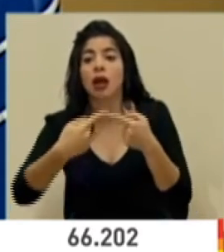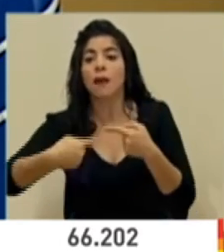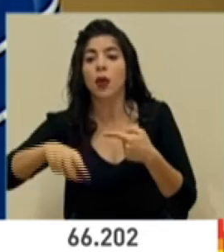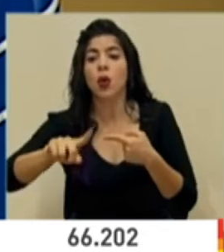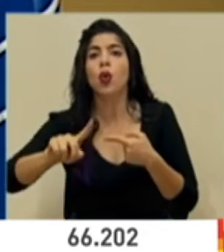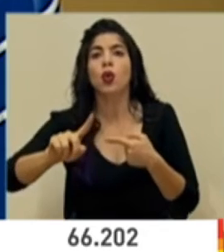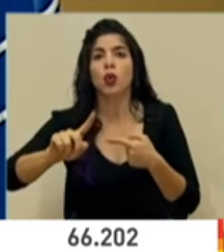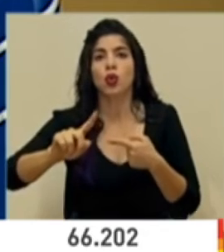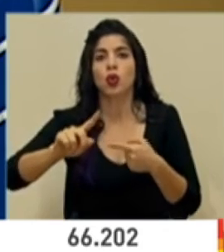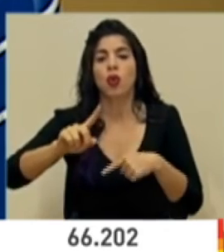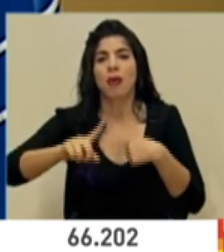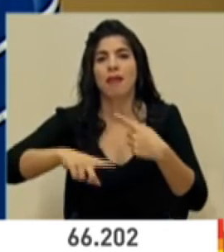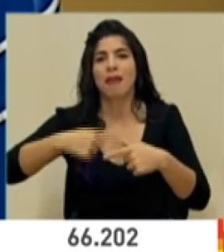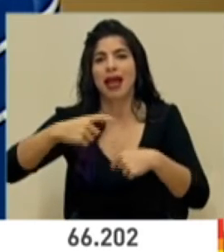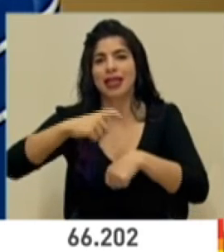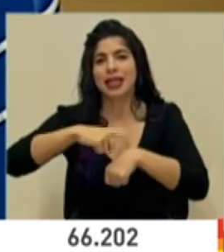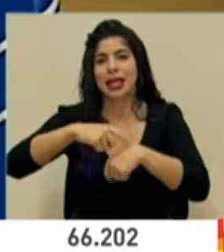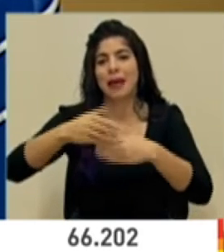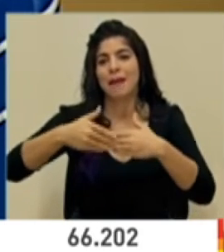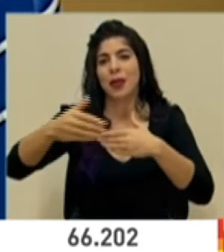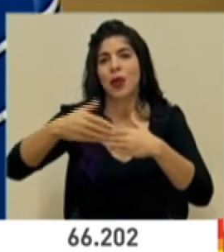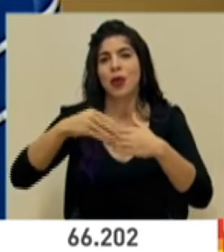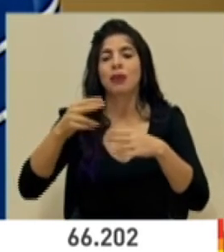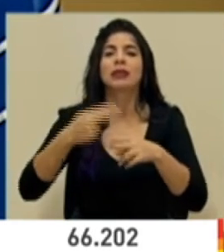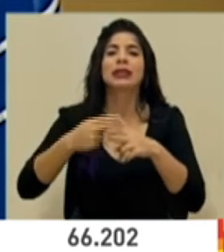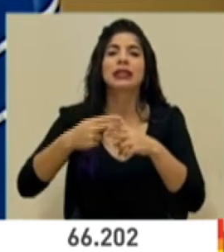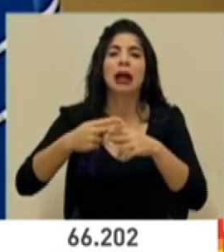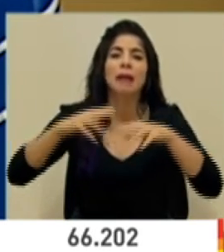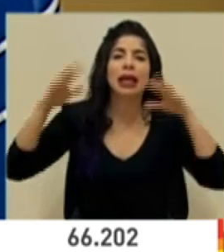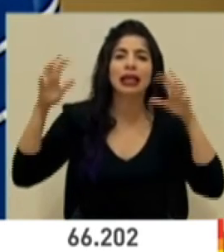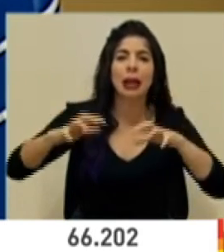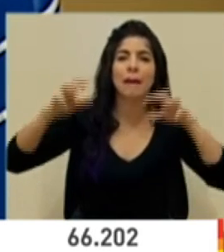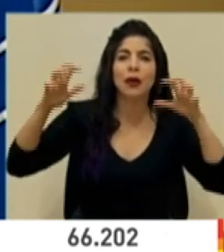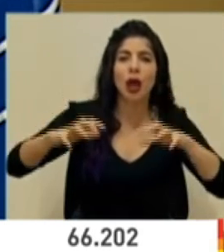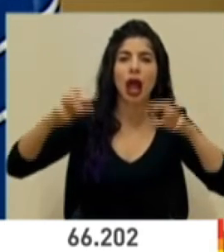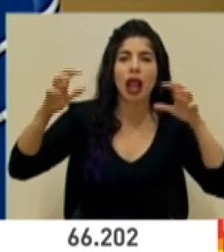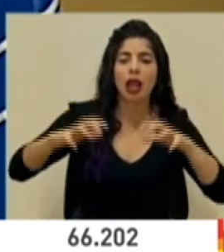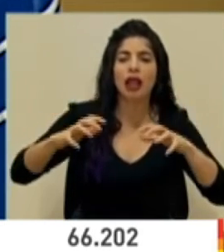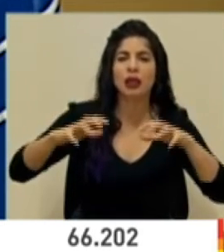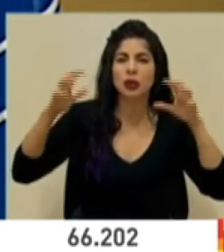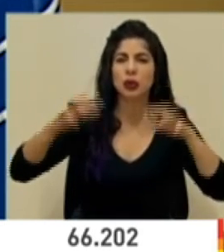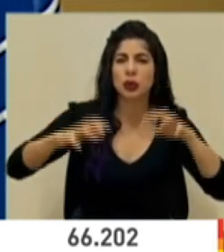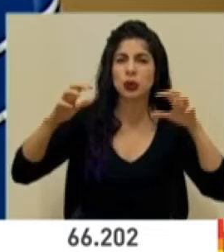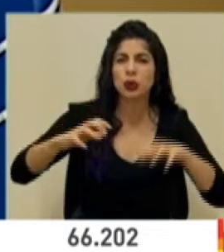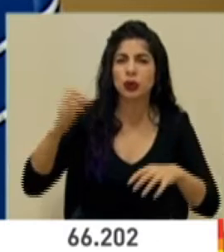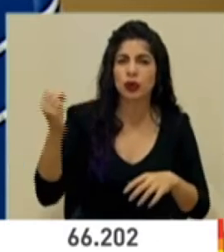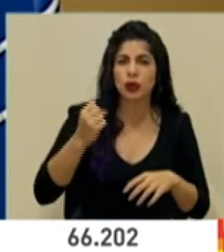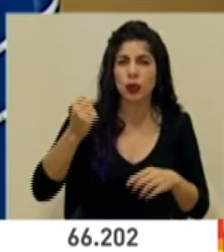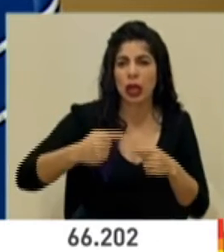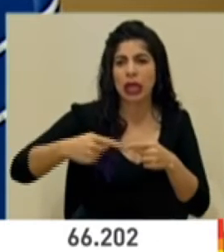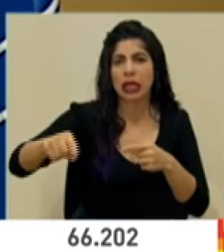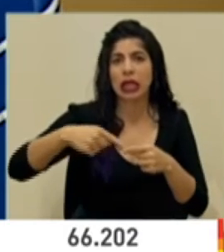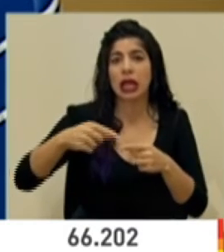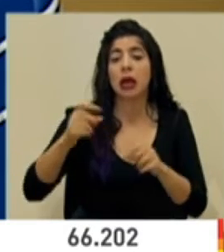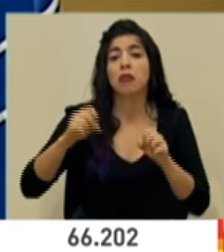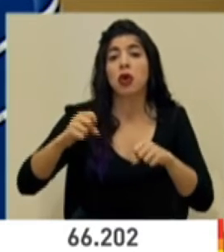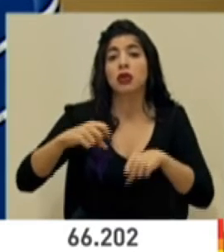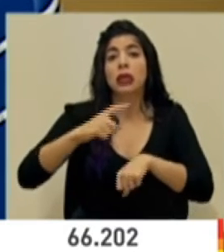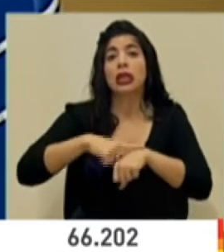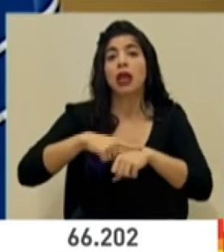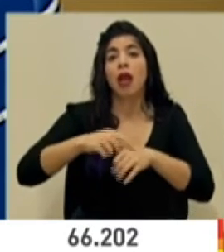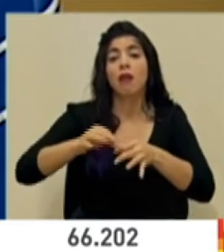tener un periodo, como llamamos comúnmente, de temporal con lluvias intensas y posiblemente por periodos